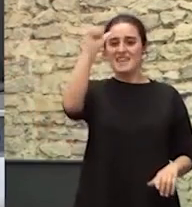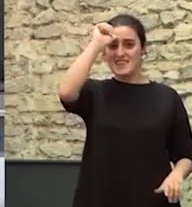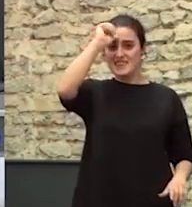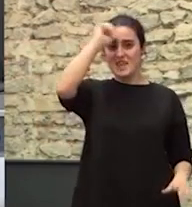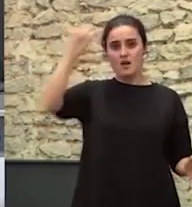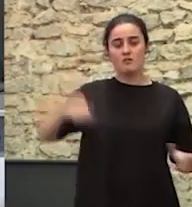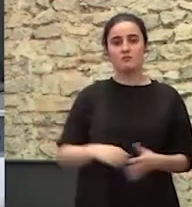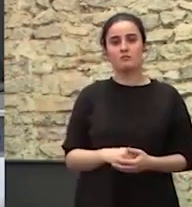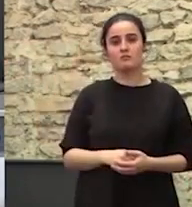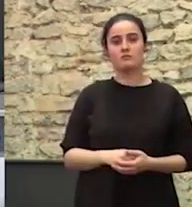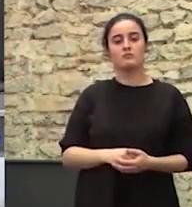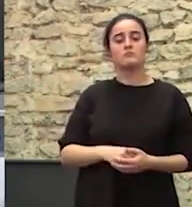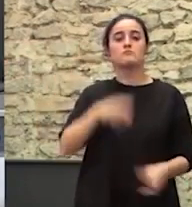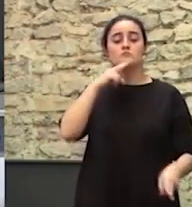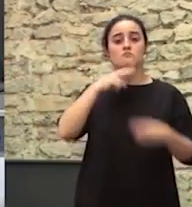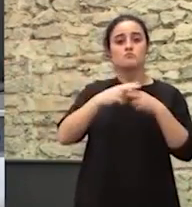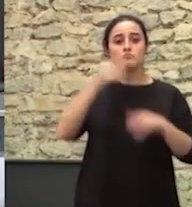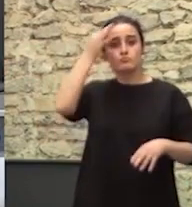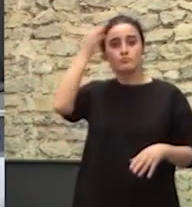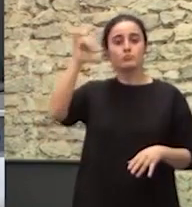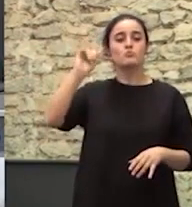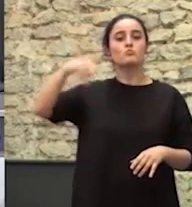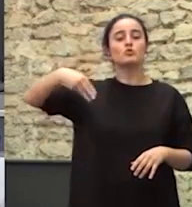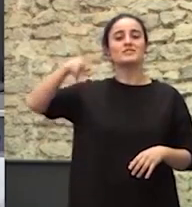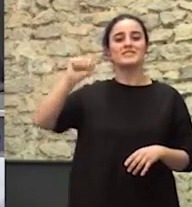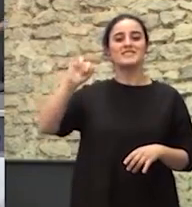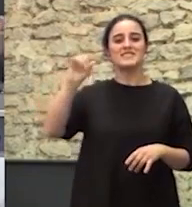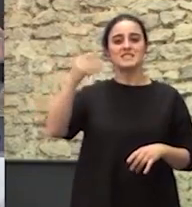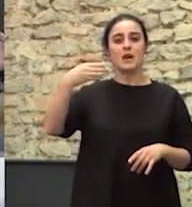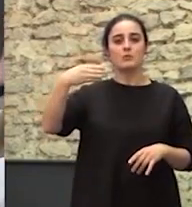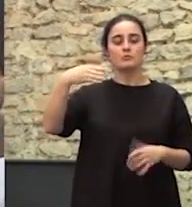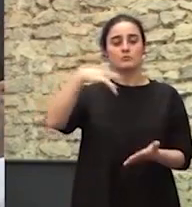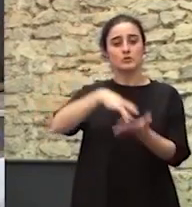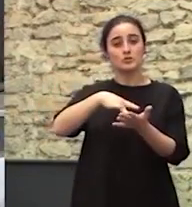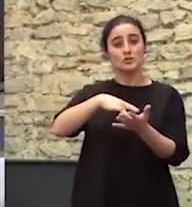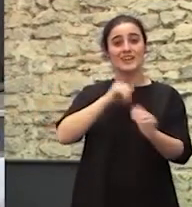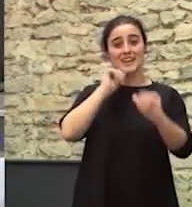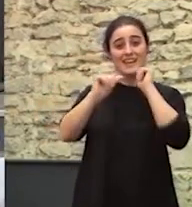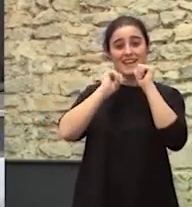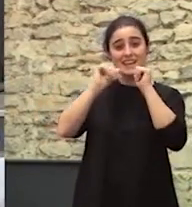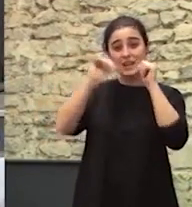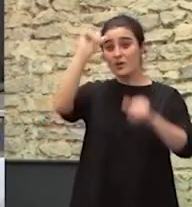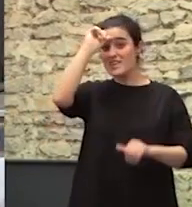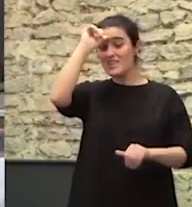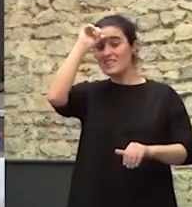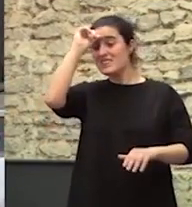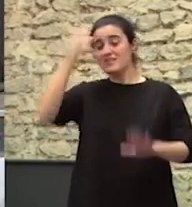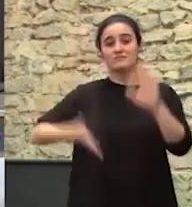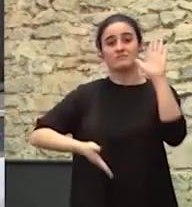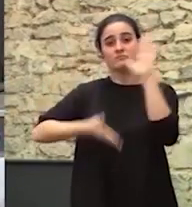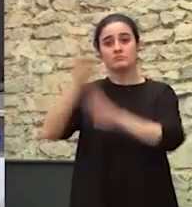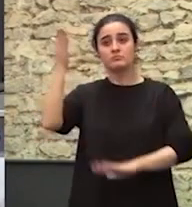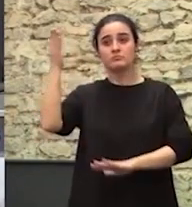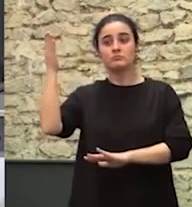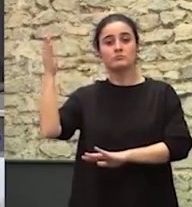Del Punjab Cuando los gitanos Cuando el pueblo gitano Salió de la India Salió la